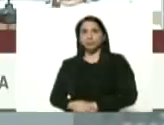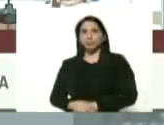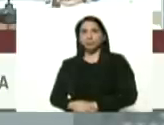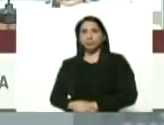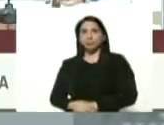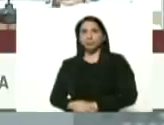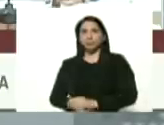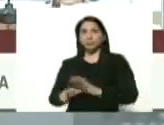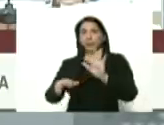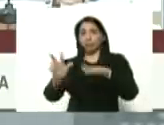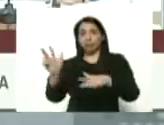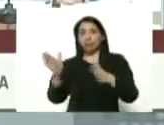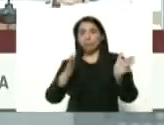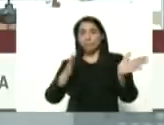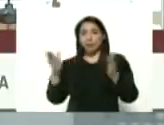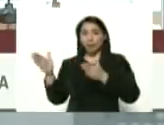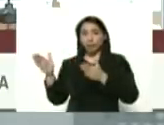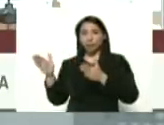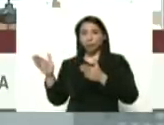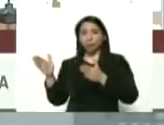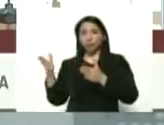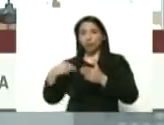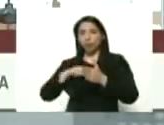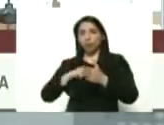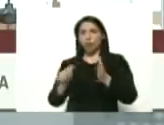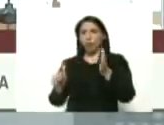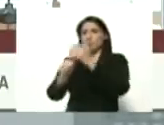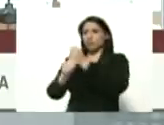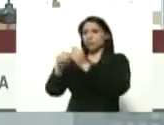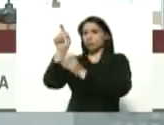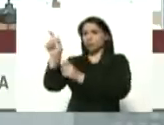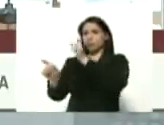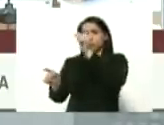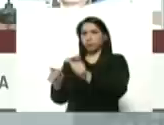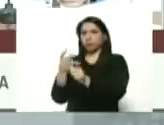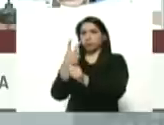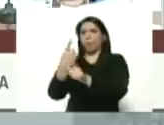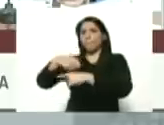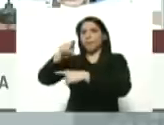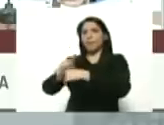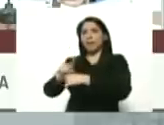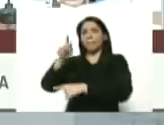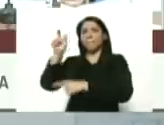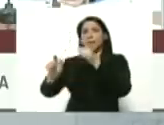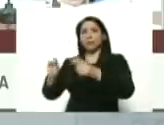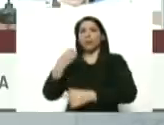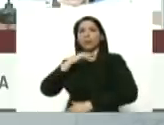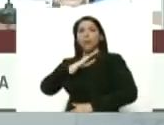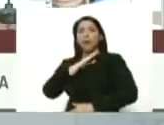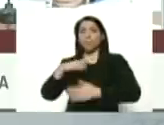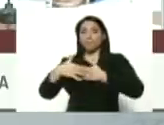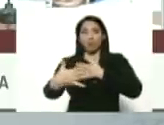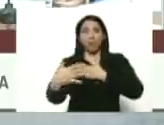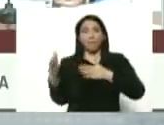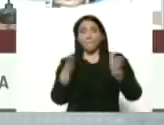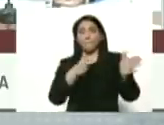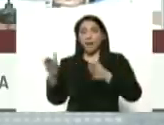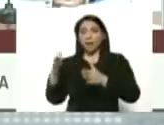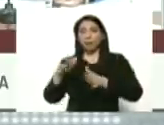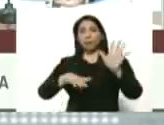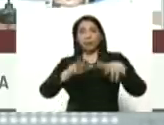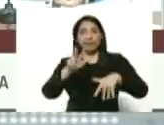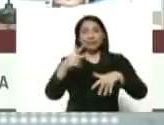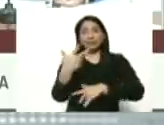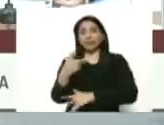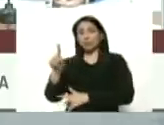el 13 de marzo, detectamos los dos primeros casos, y durante el mes de marzo, del 13 al 31 de